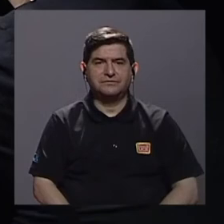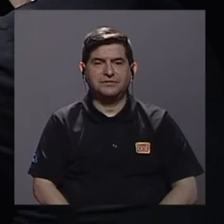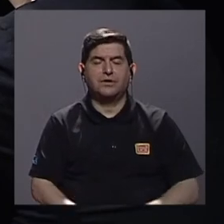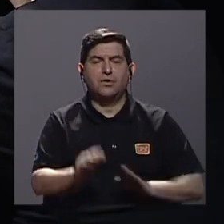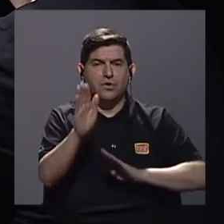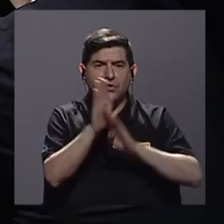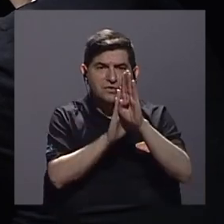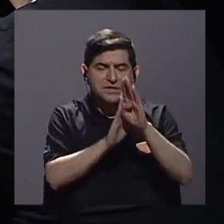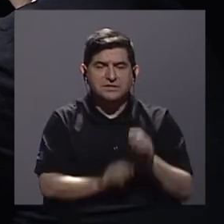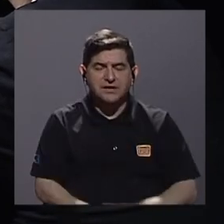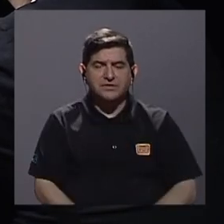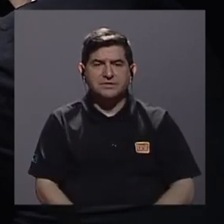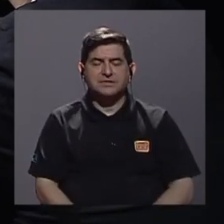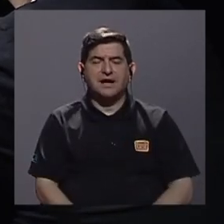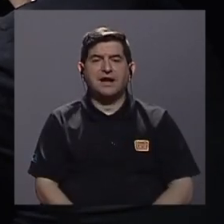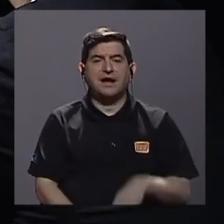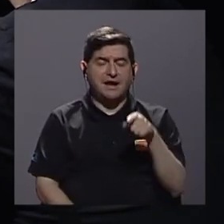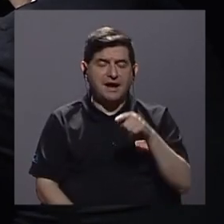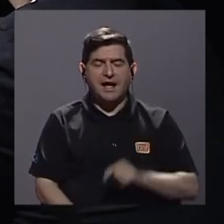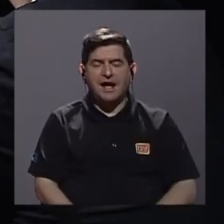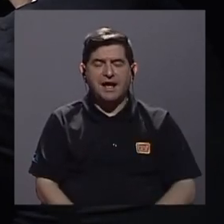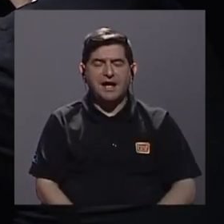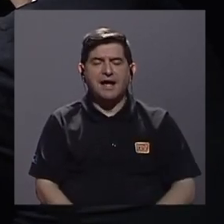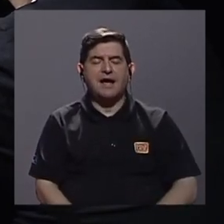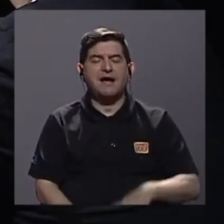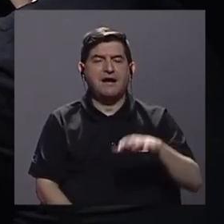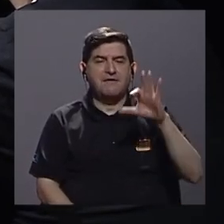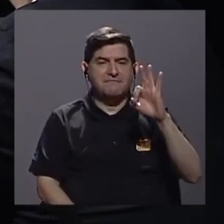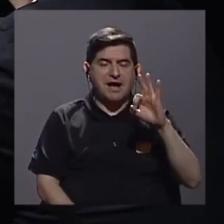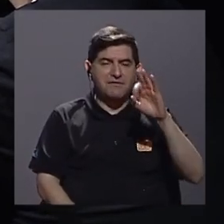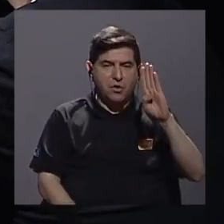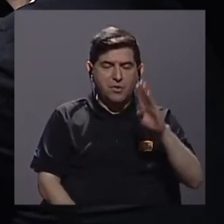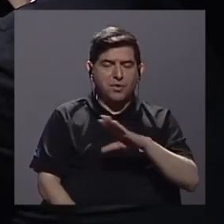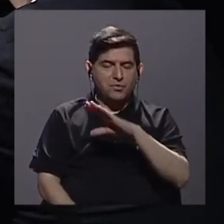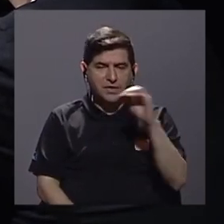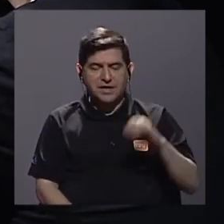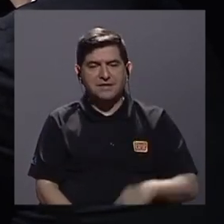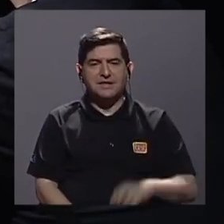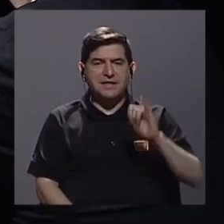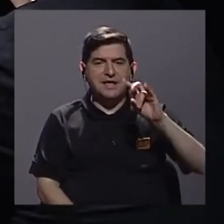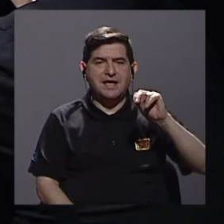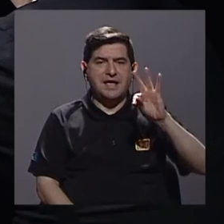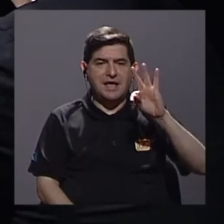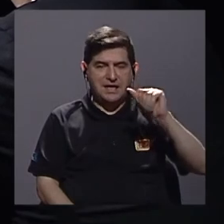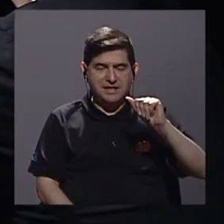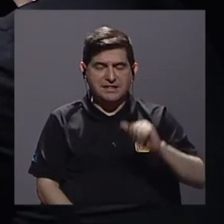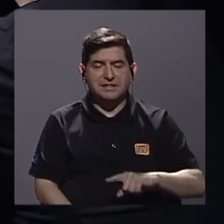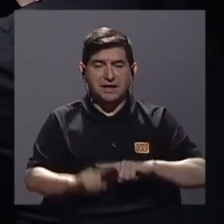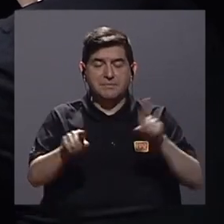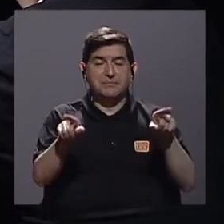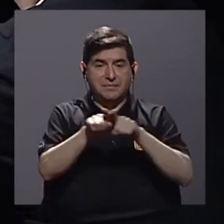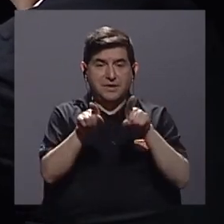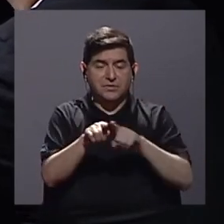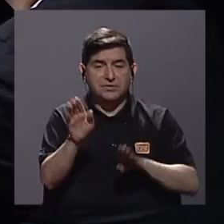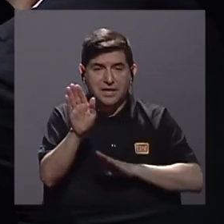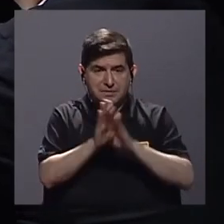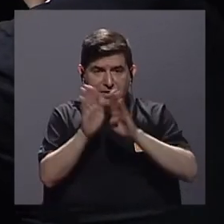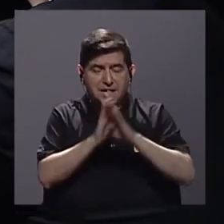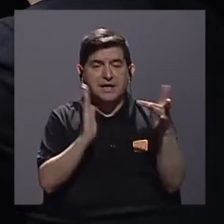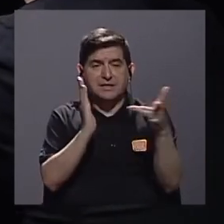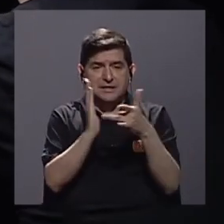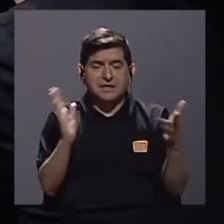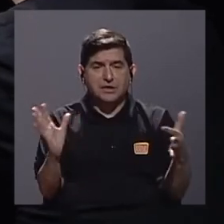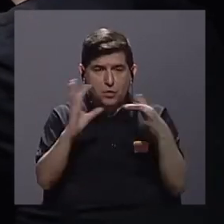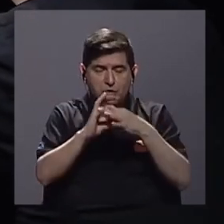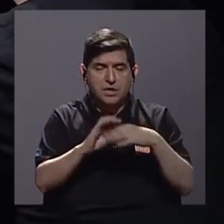desarrollado por la Fabio en conjunto con el INTA del Ministerio de Agricultura pero luego han venido otros desarrollos tecnológicos ligados